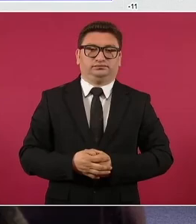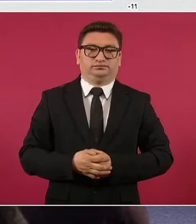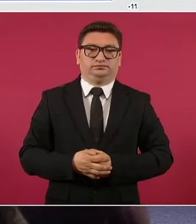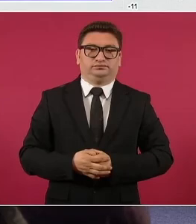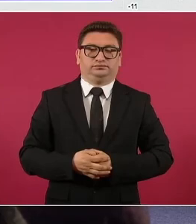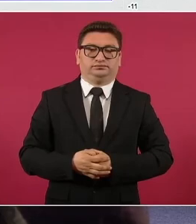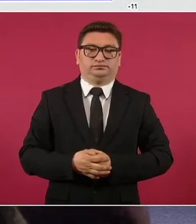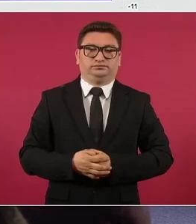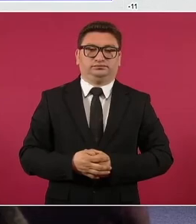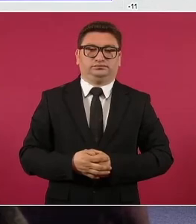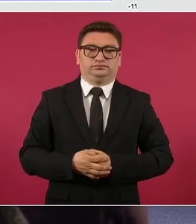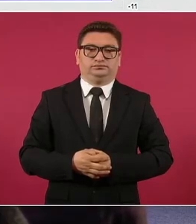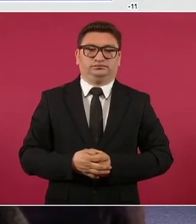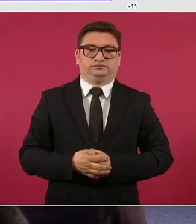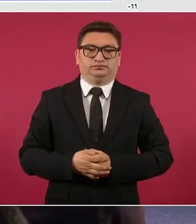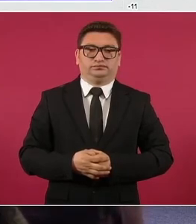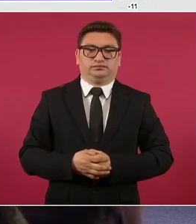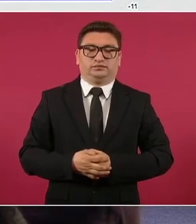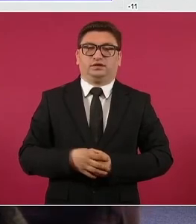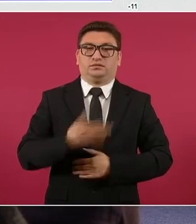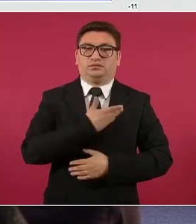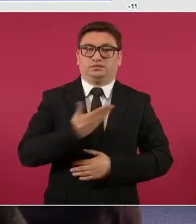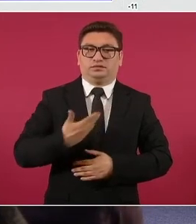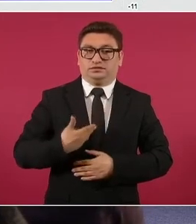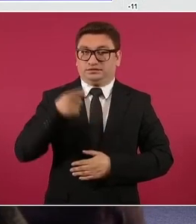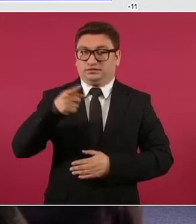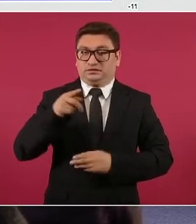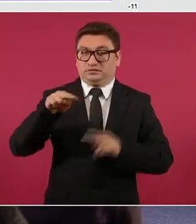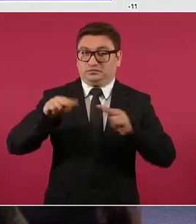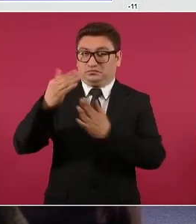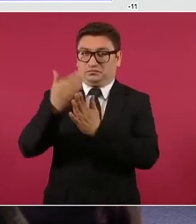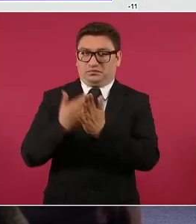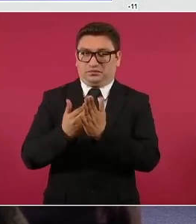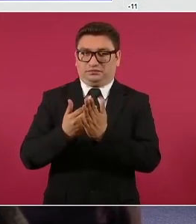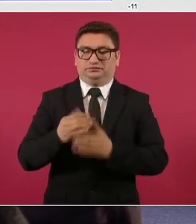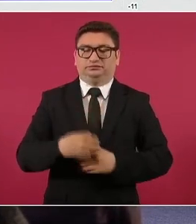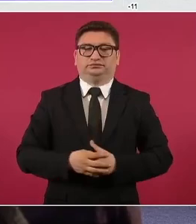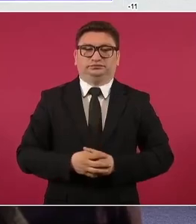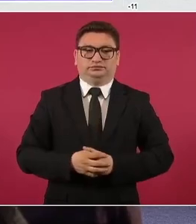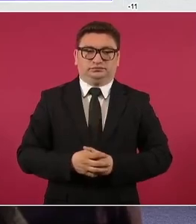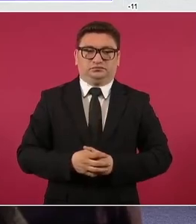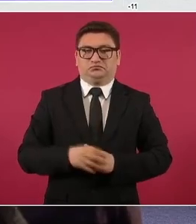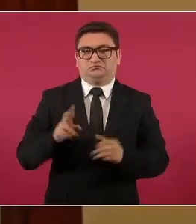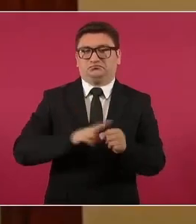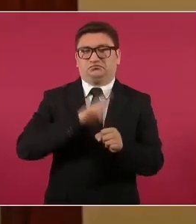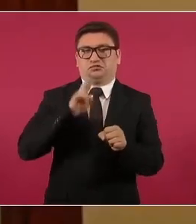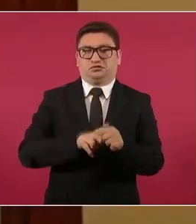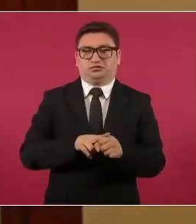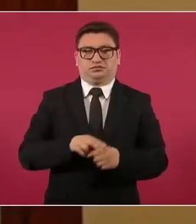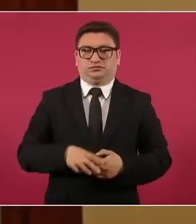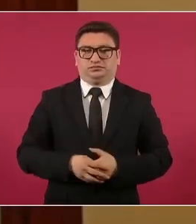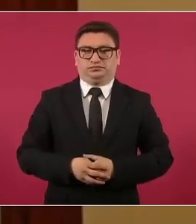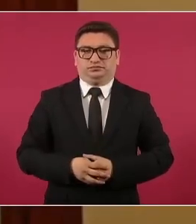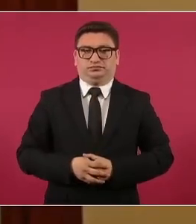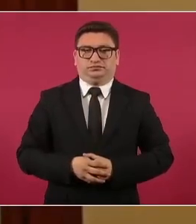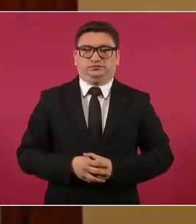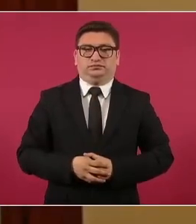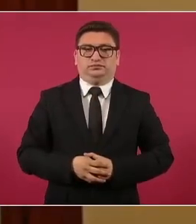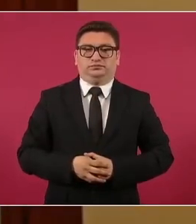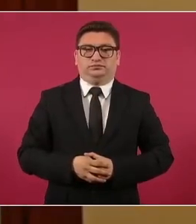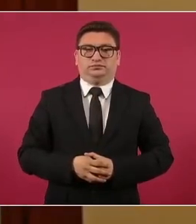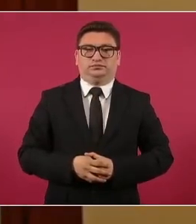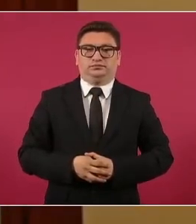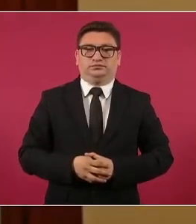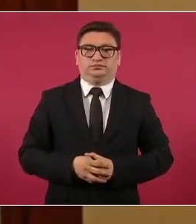El presidente Bolsonaro está bajando, es natural, pero